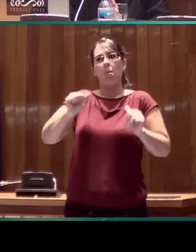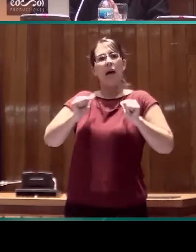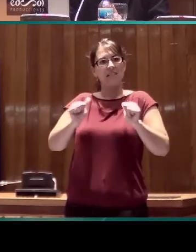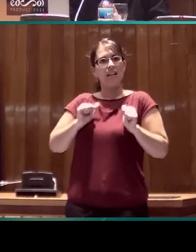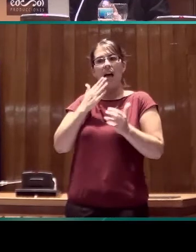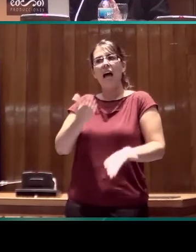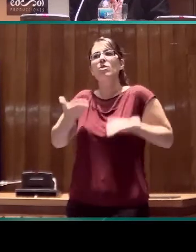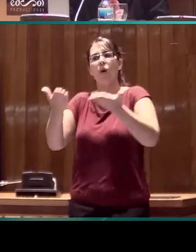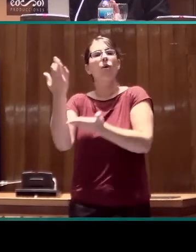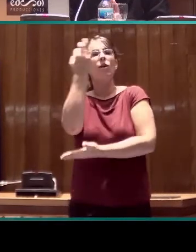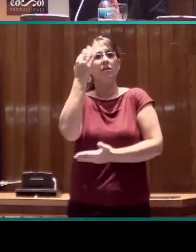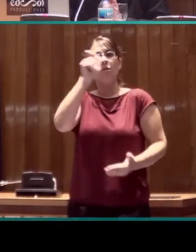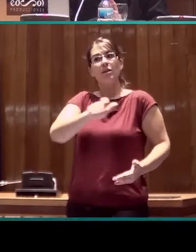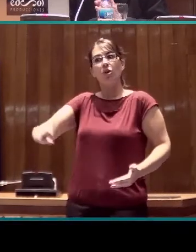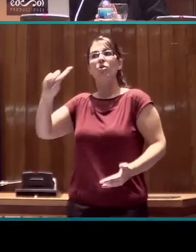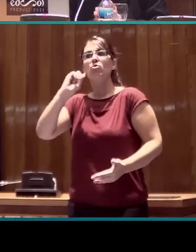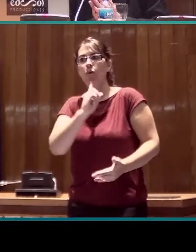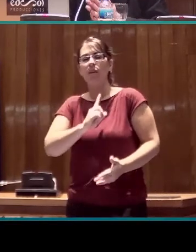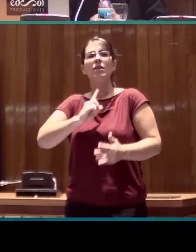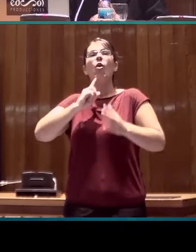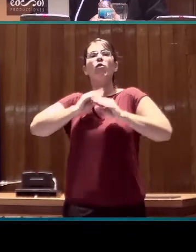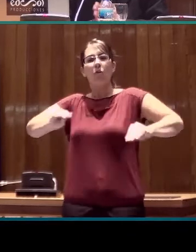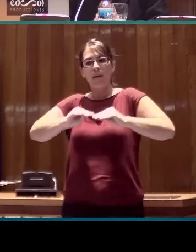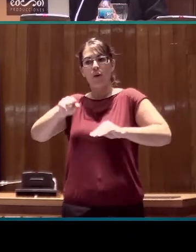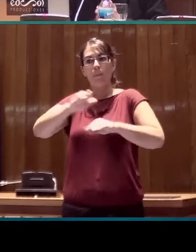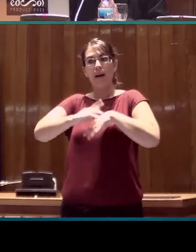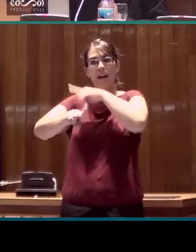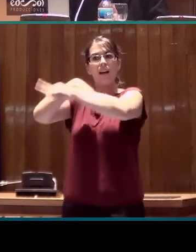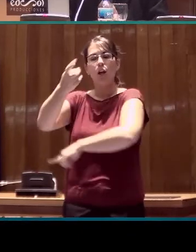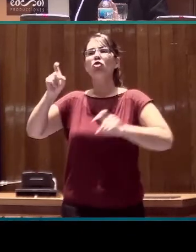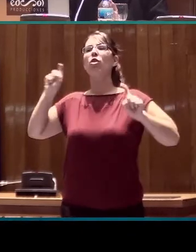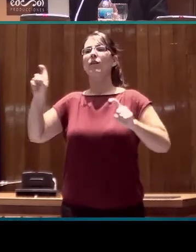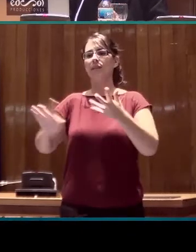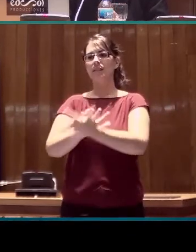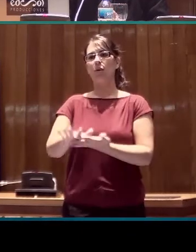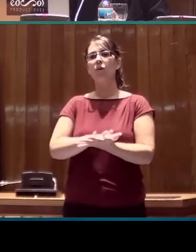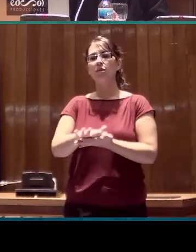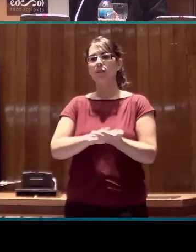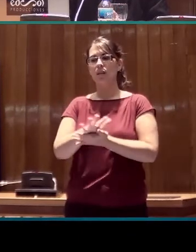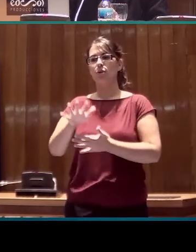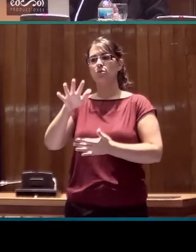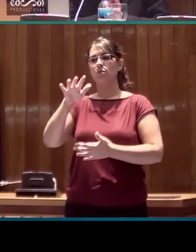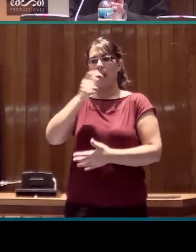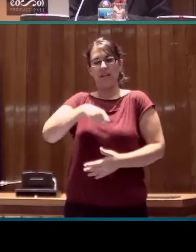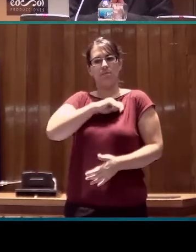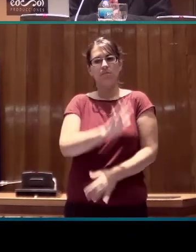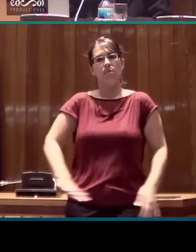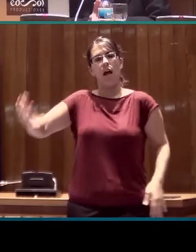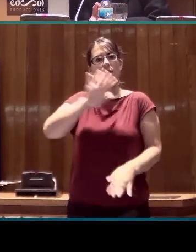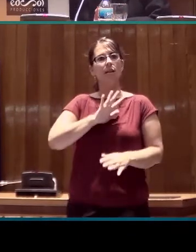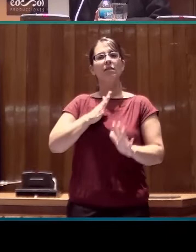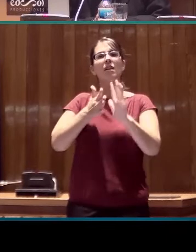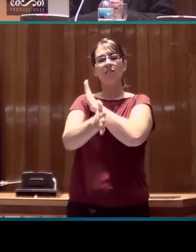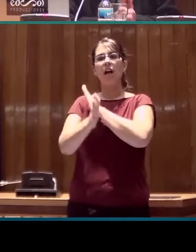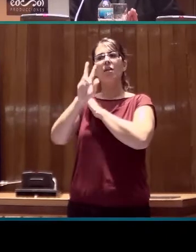personas sordas se formen como docentes de lengua de signos en este país y que tengan un